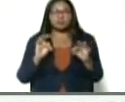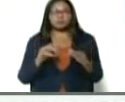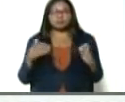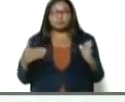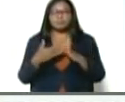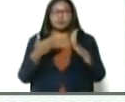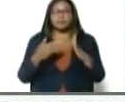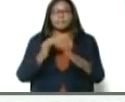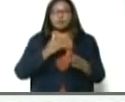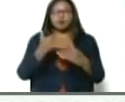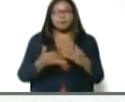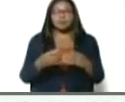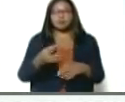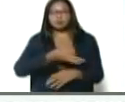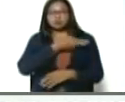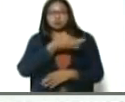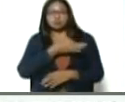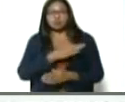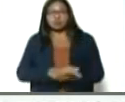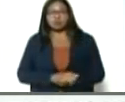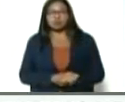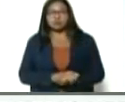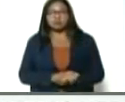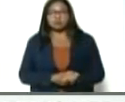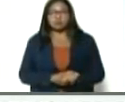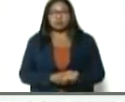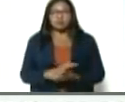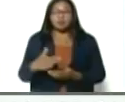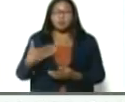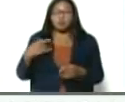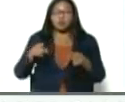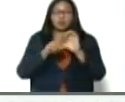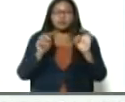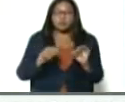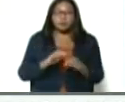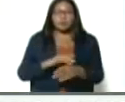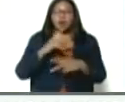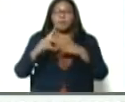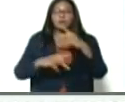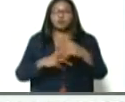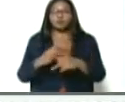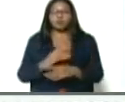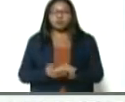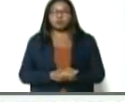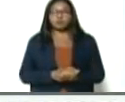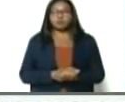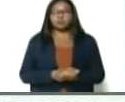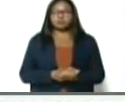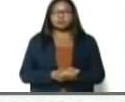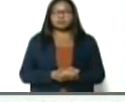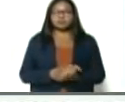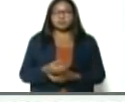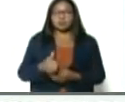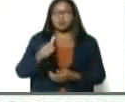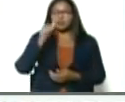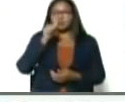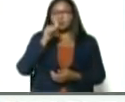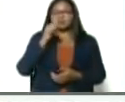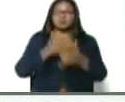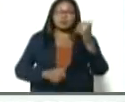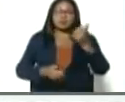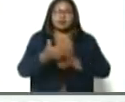en programas sociales como por ejemplo pudiesen ser, y nos han hecho llegar los productores, por ejemplo, el vaso de leche de cabra escolar,